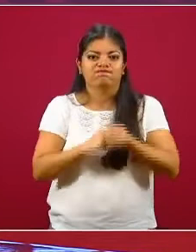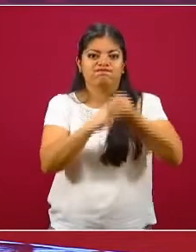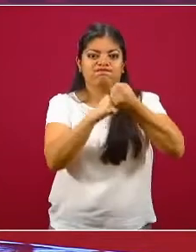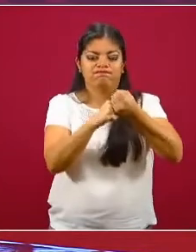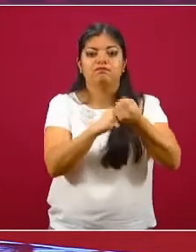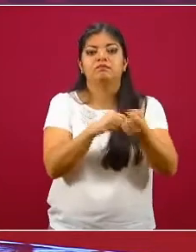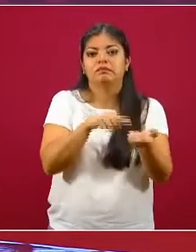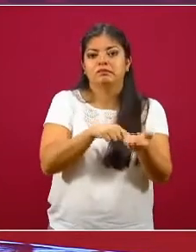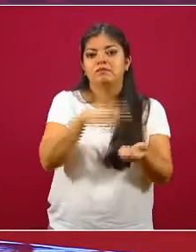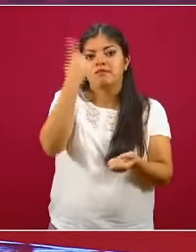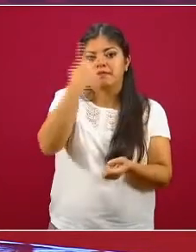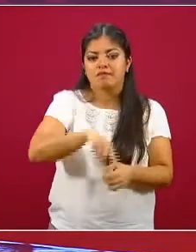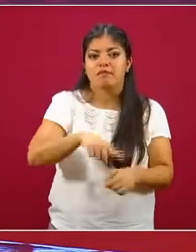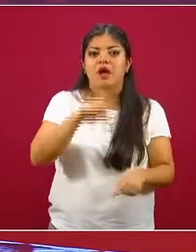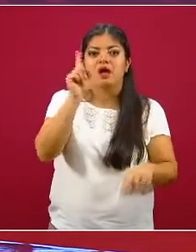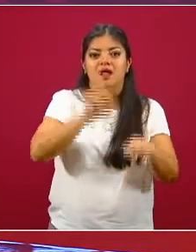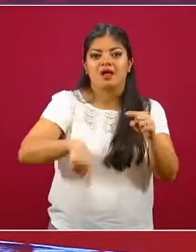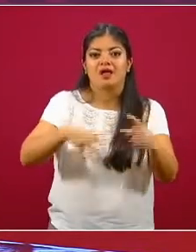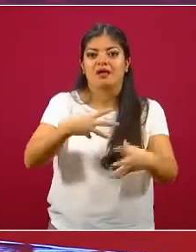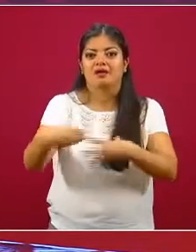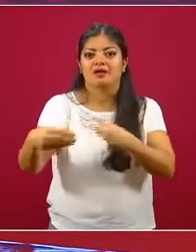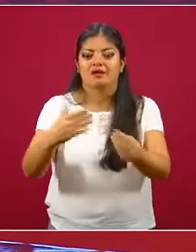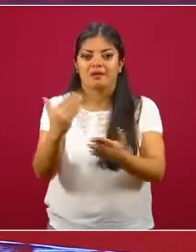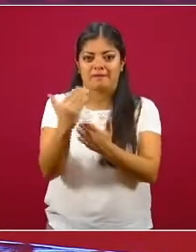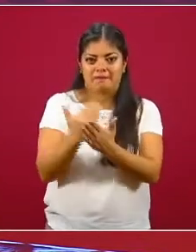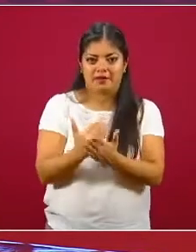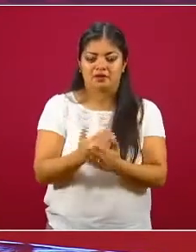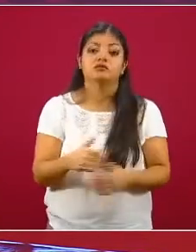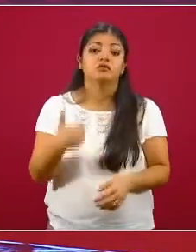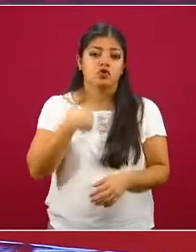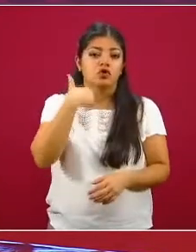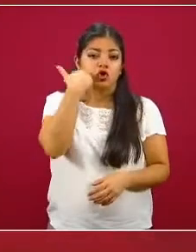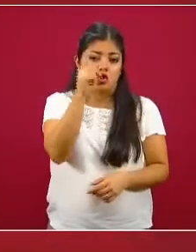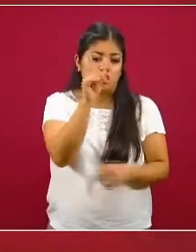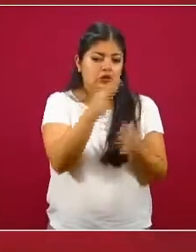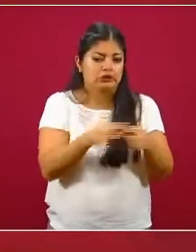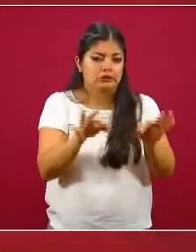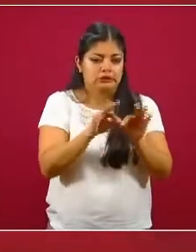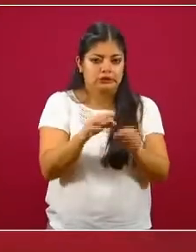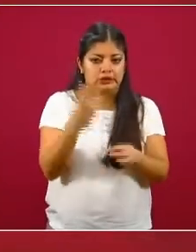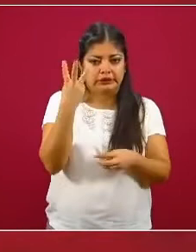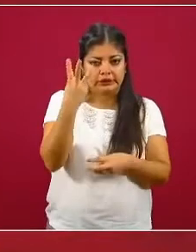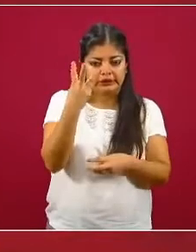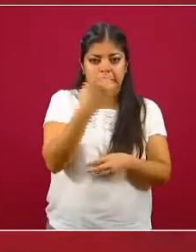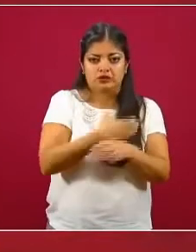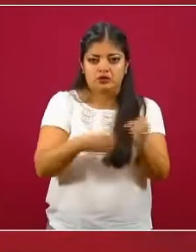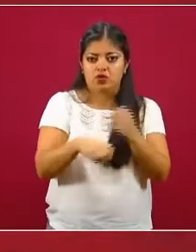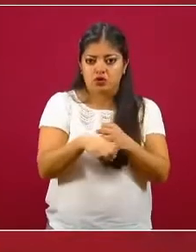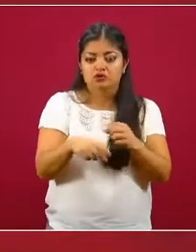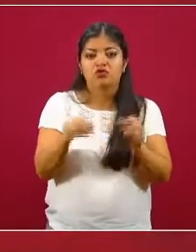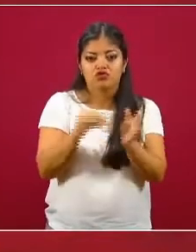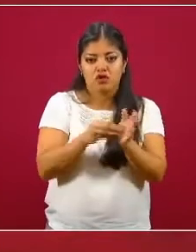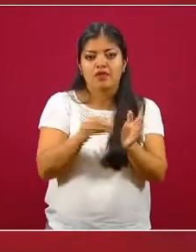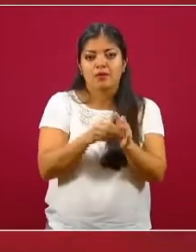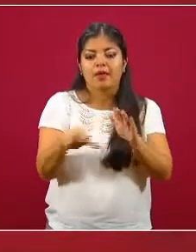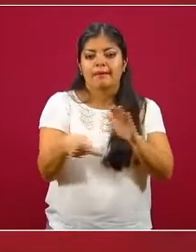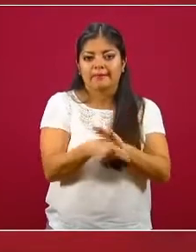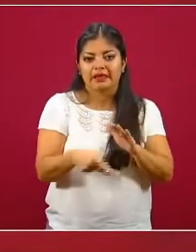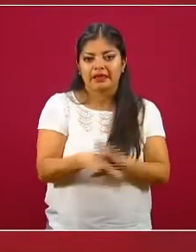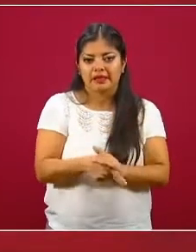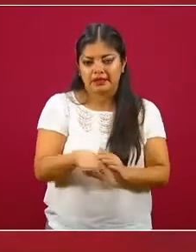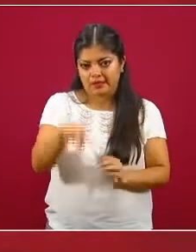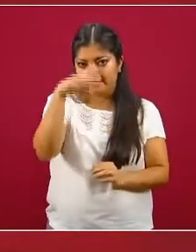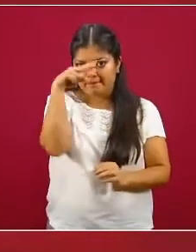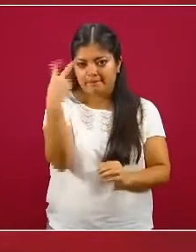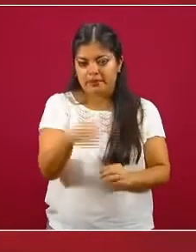dirigen al combate de esta epidemia. Quisiera destacar para terminar tres de ellas aún pendientes en México y cuya